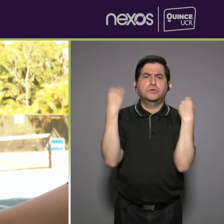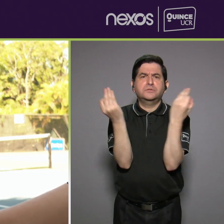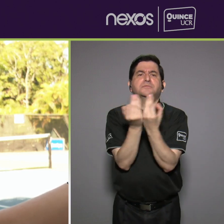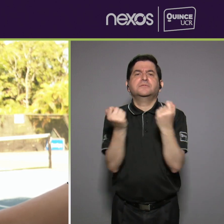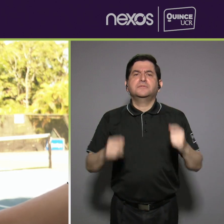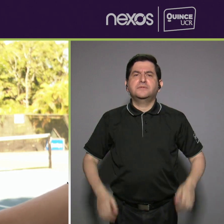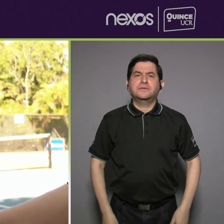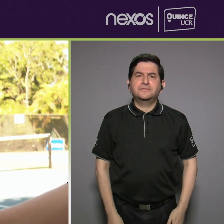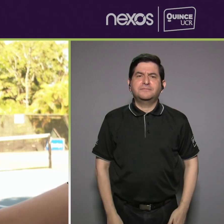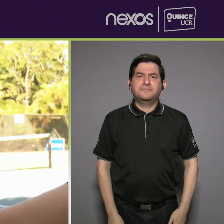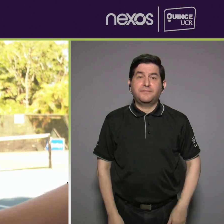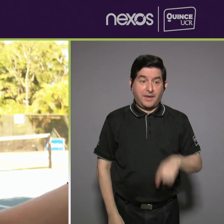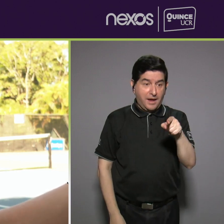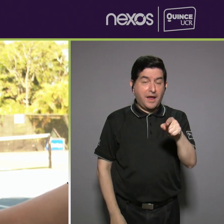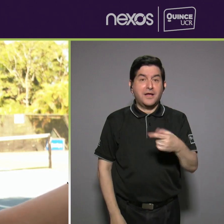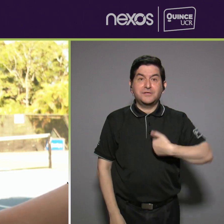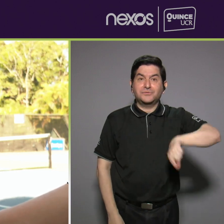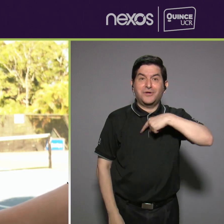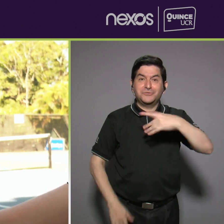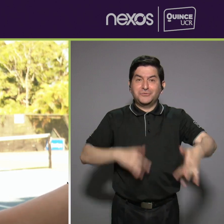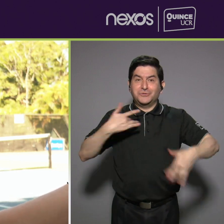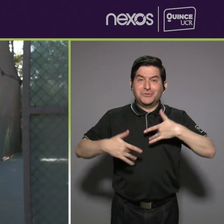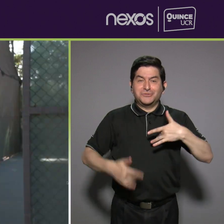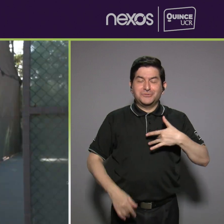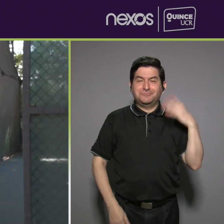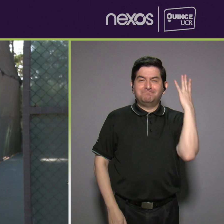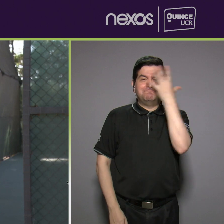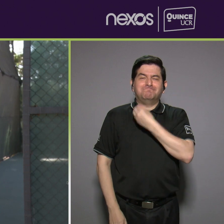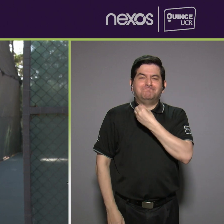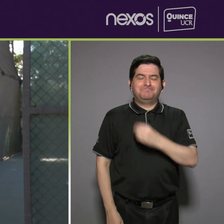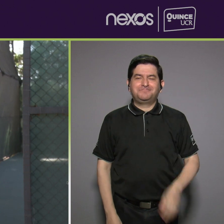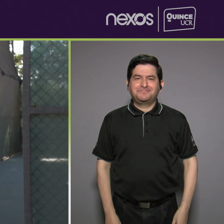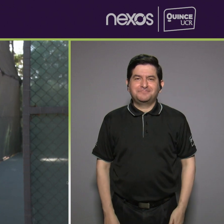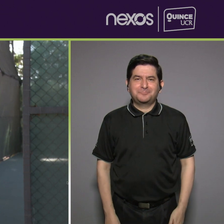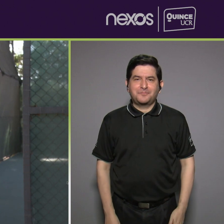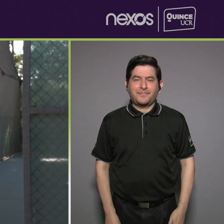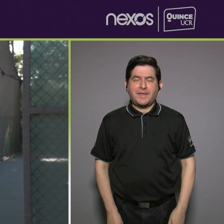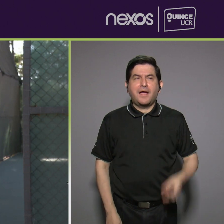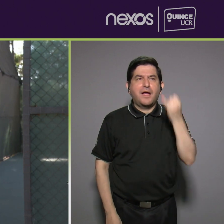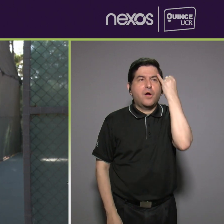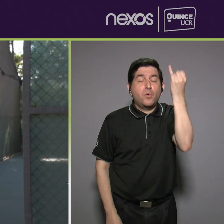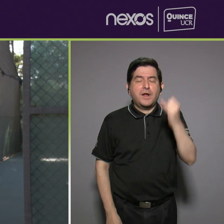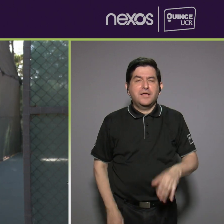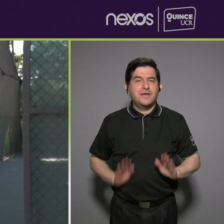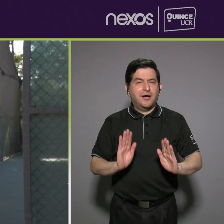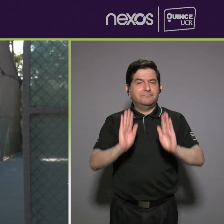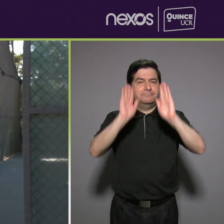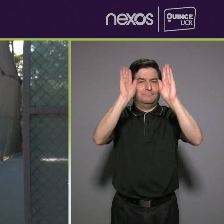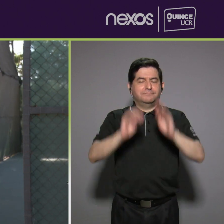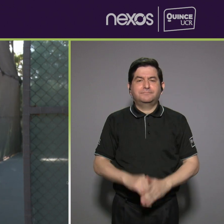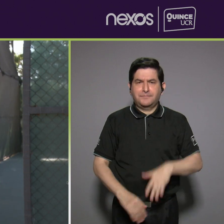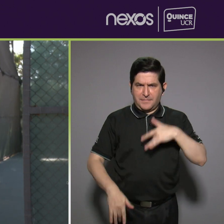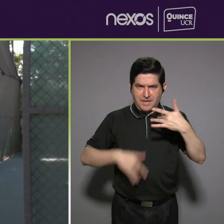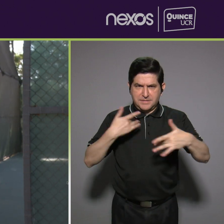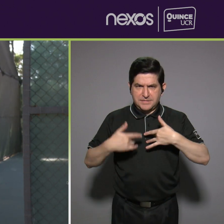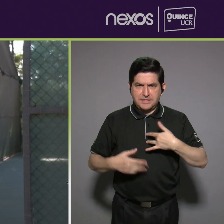Entonces, es una sensación bastante bonita. Esto es una iniciativa enorme, la verdad es que nos sentimos realmente incluidos en